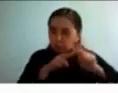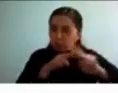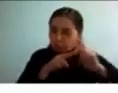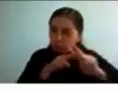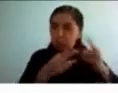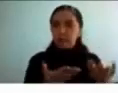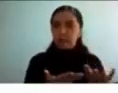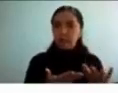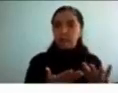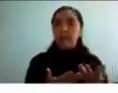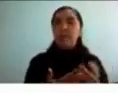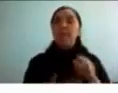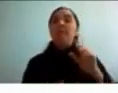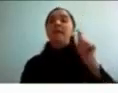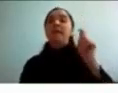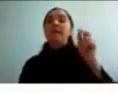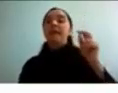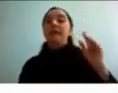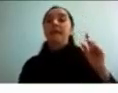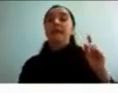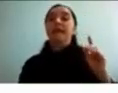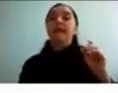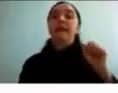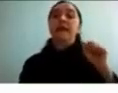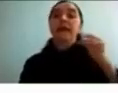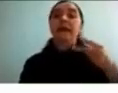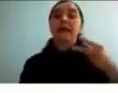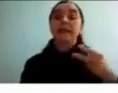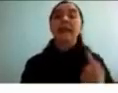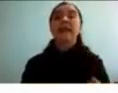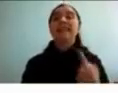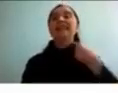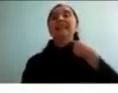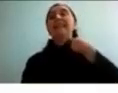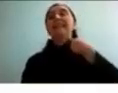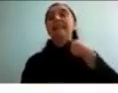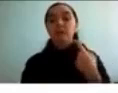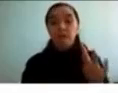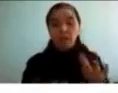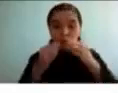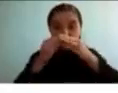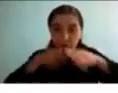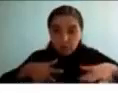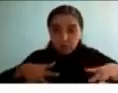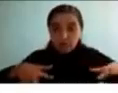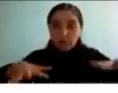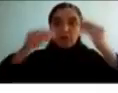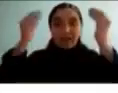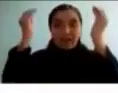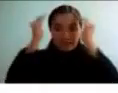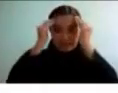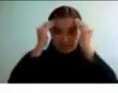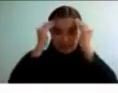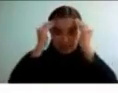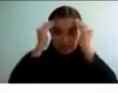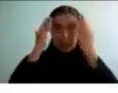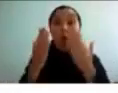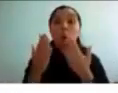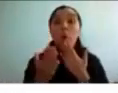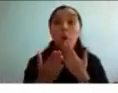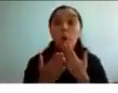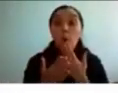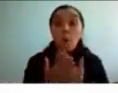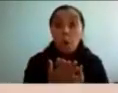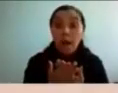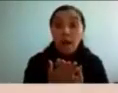existe un fallo en el déficit de la red neuronal por defecto es decir de la atención interna cuando hay que activar la red orientada